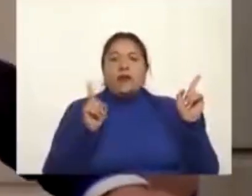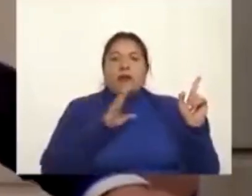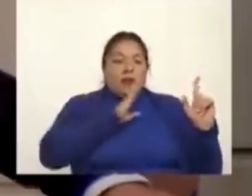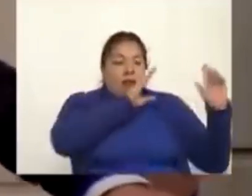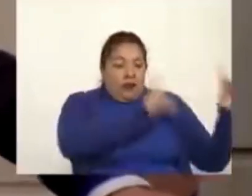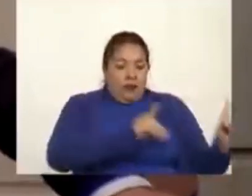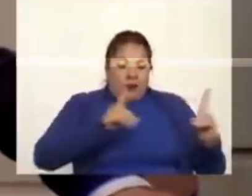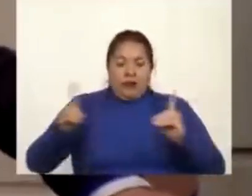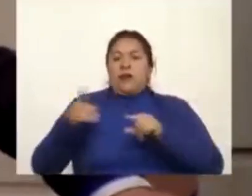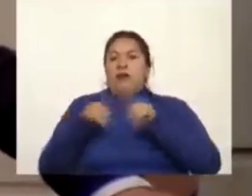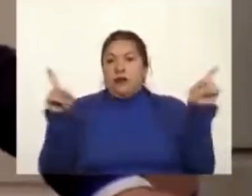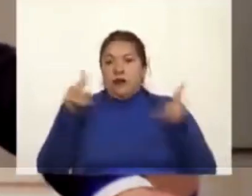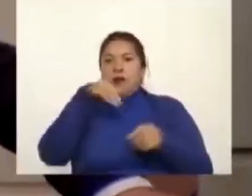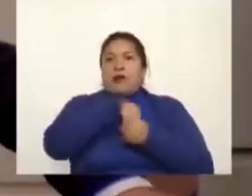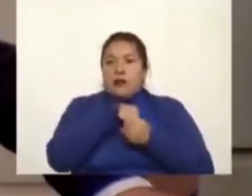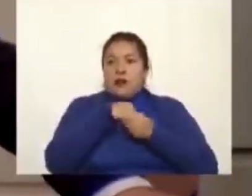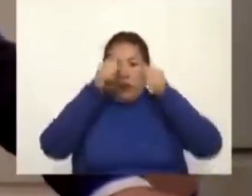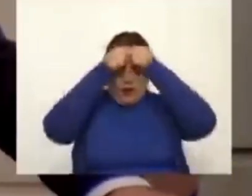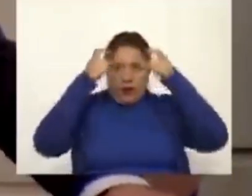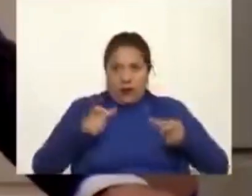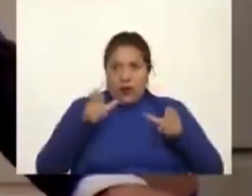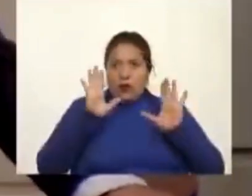las decisiones al interior del Estado.